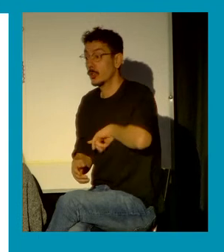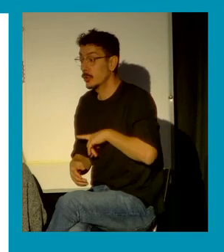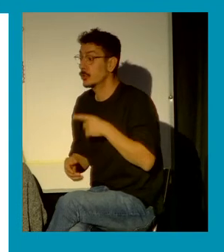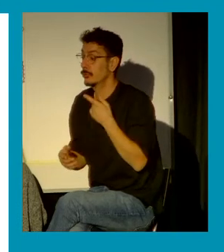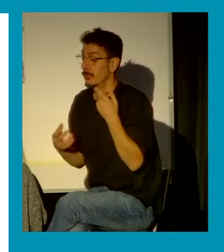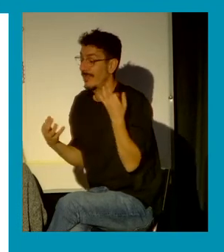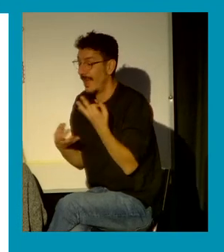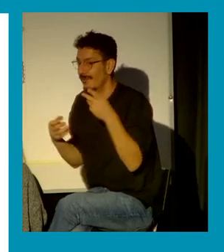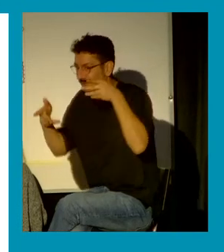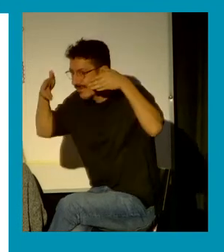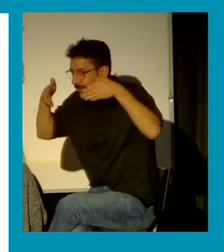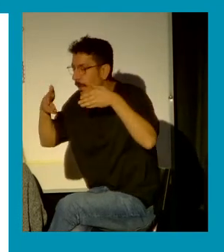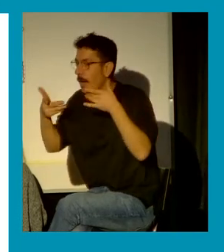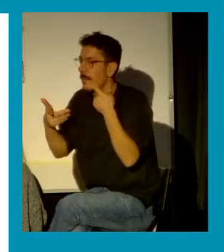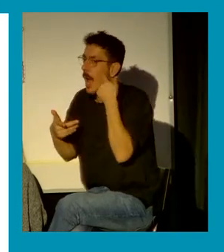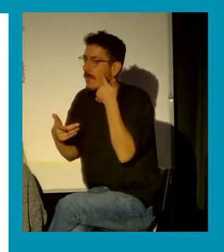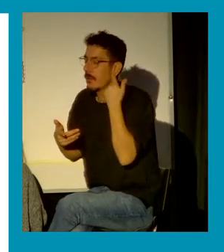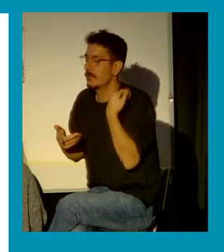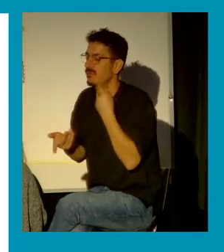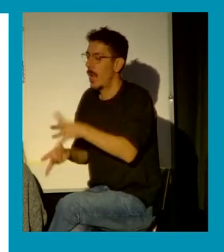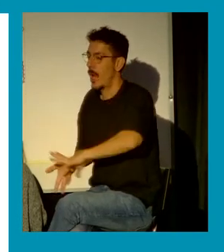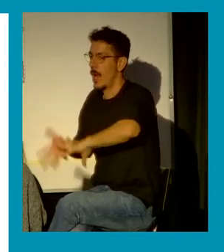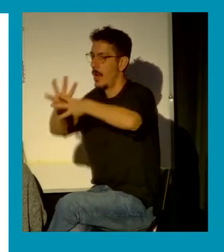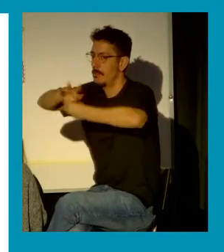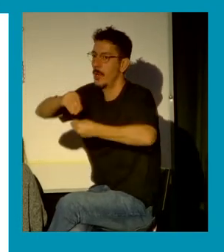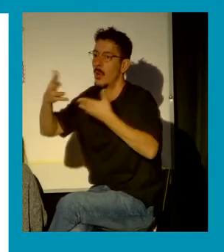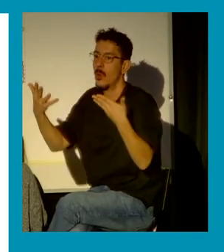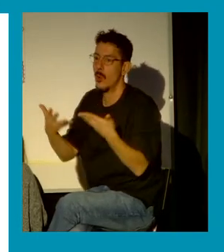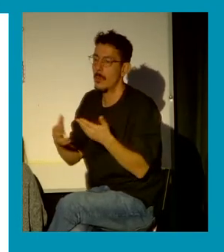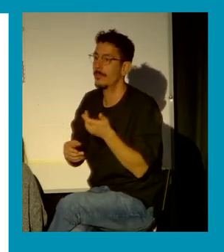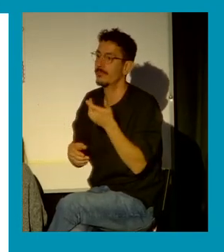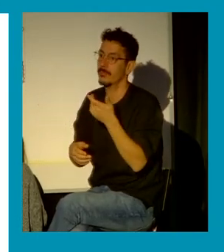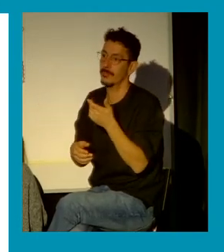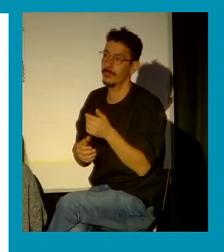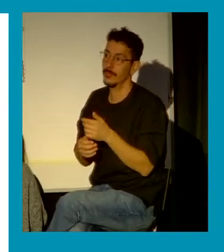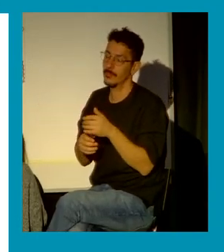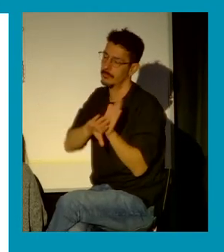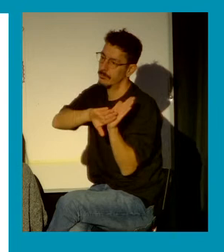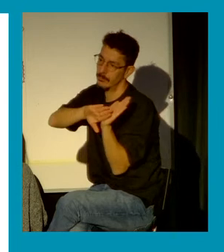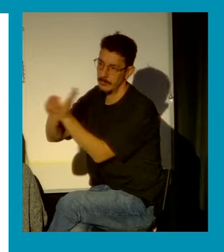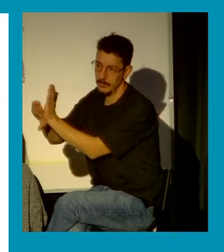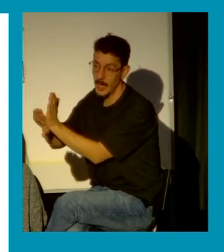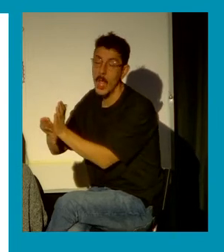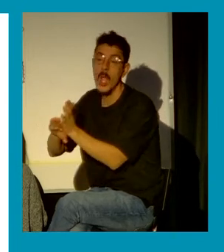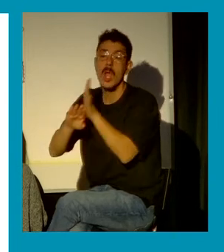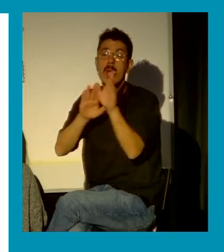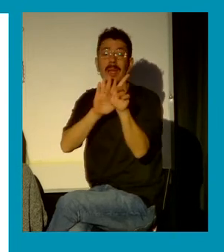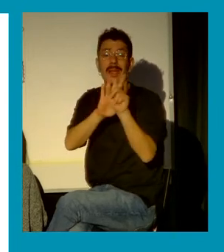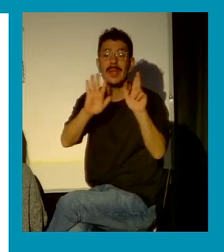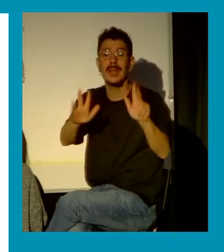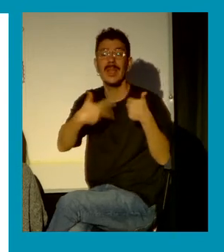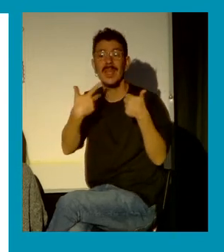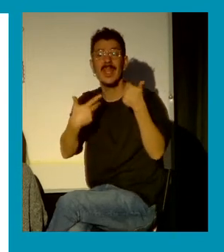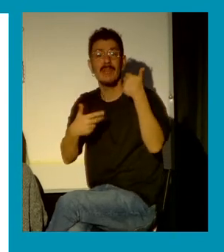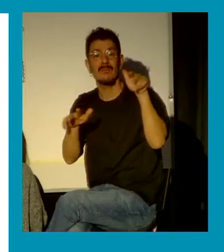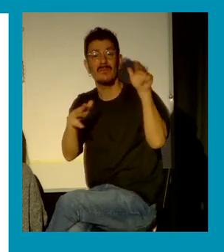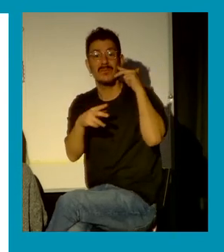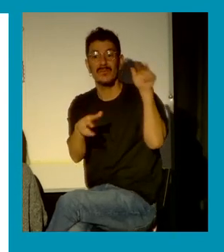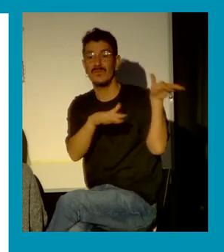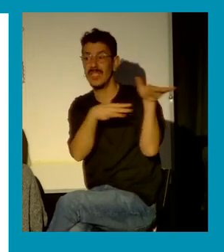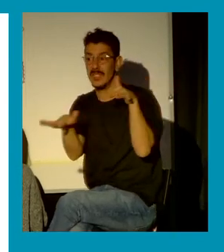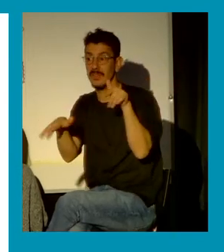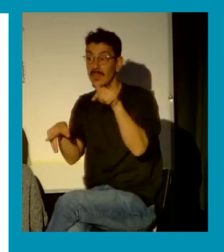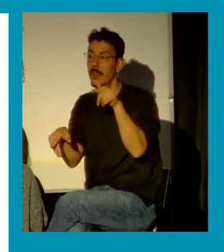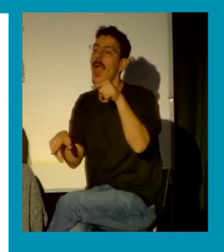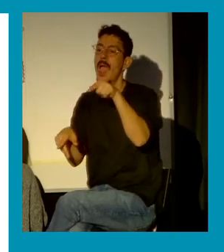queda y cómo aplicar o cómo entrar en esta ley por otro lado la ley nos otorgará visibilización en que esto es violencia